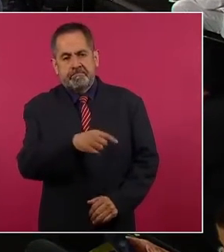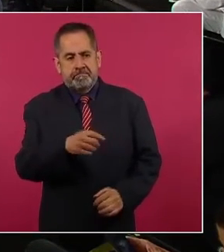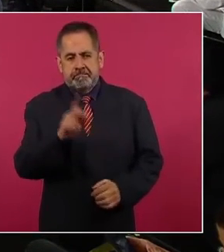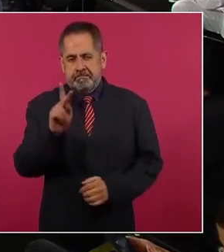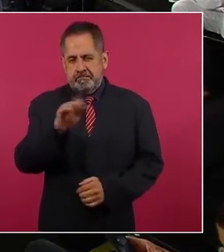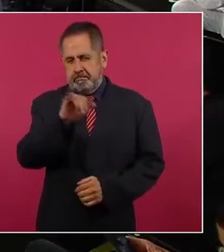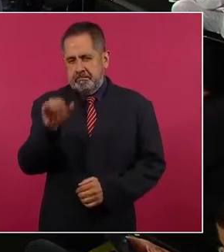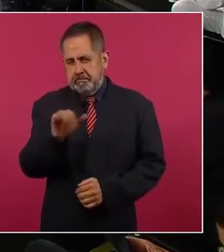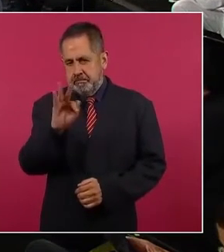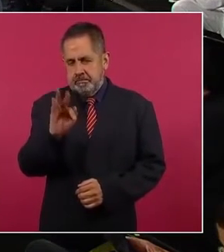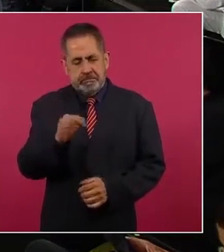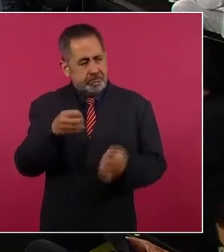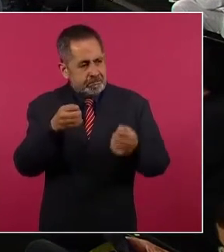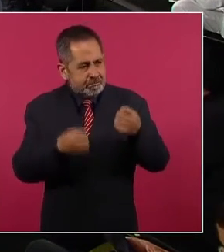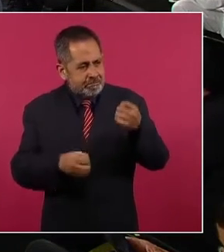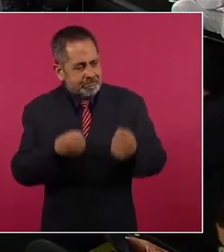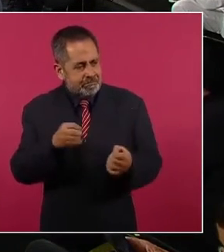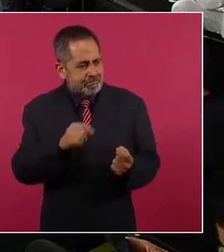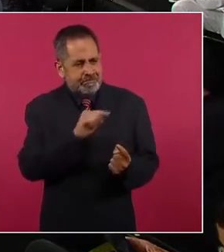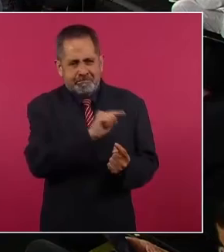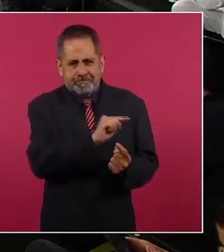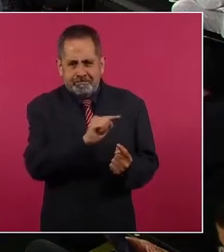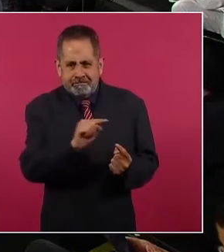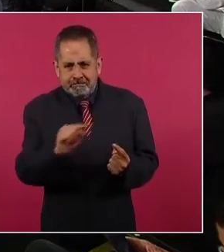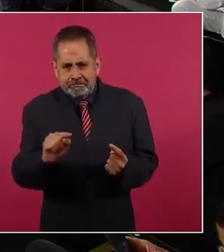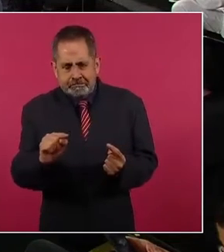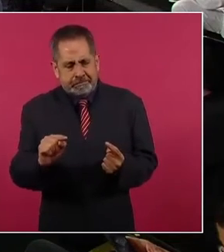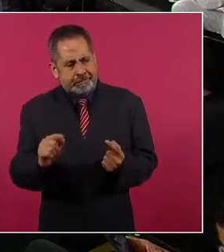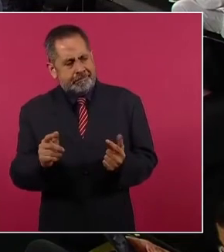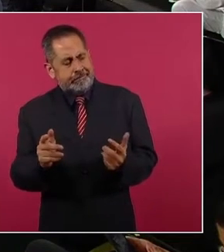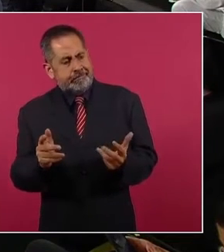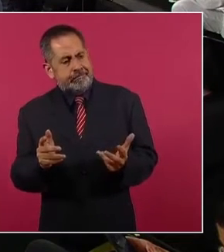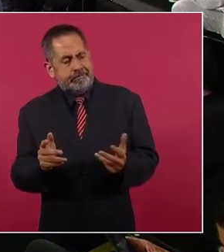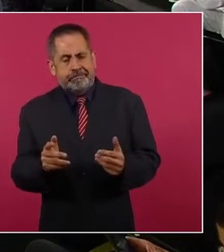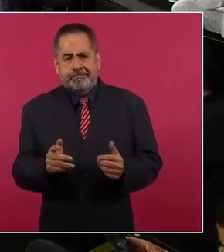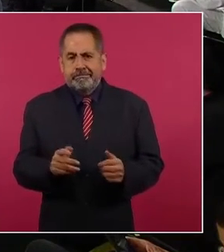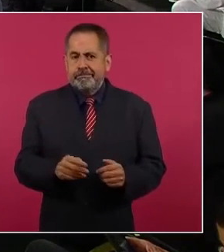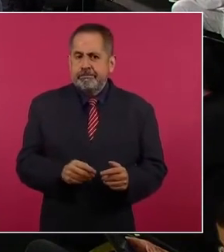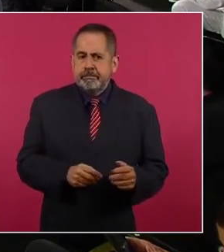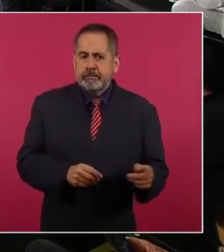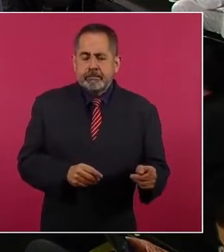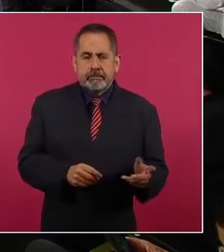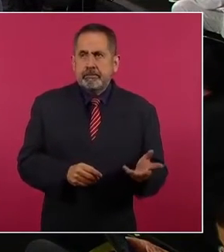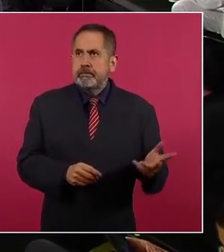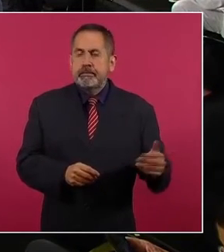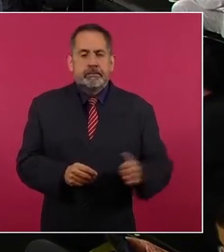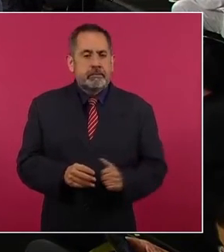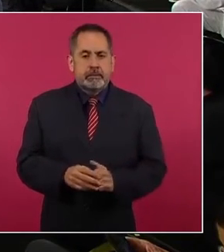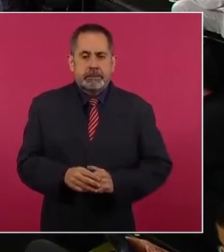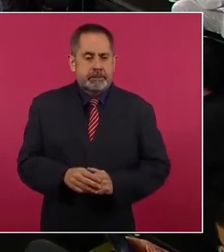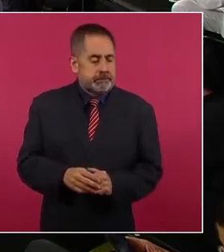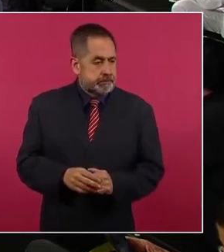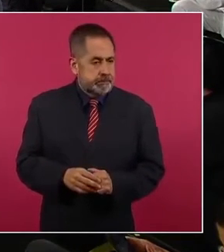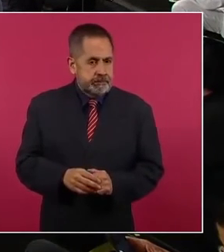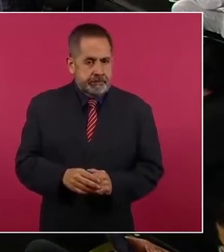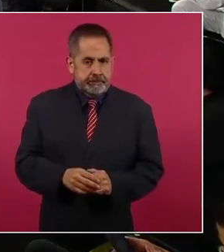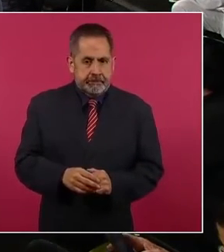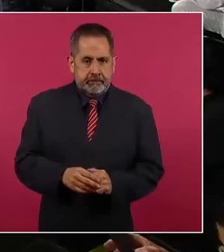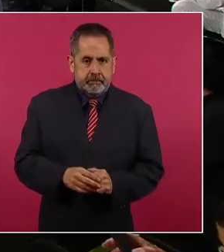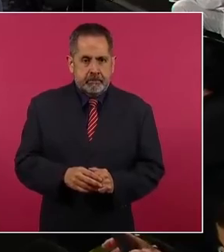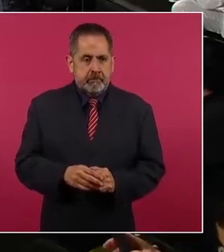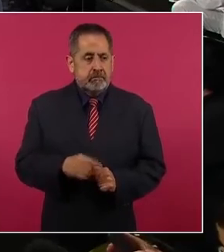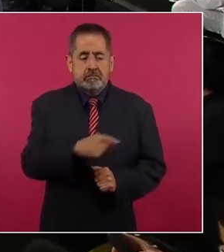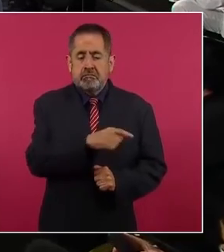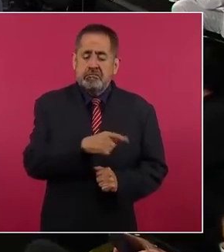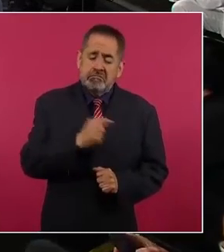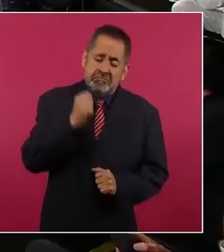Jueces que ni siquiera les